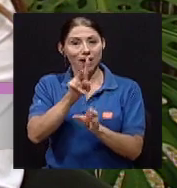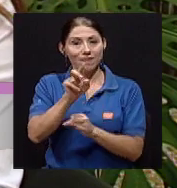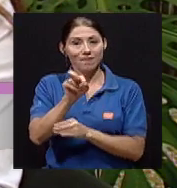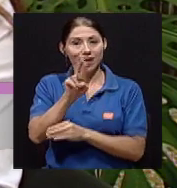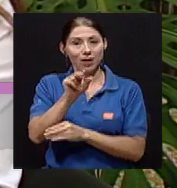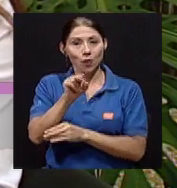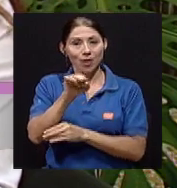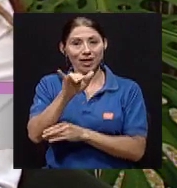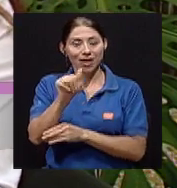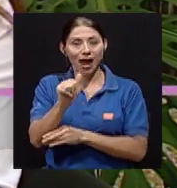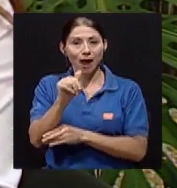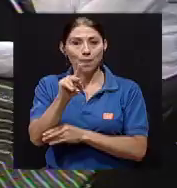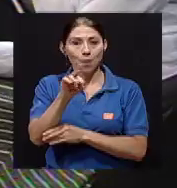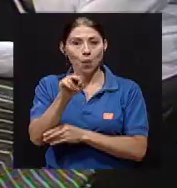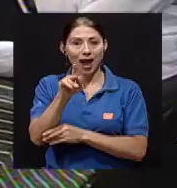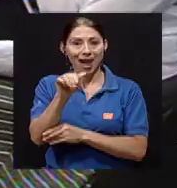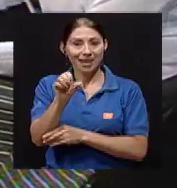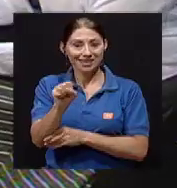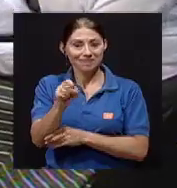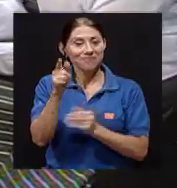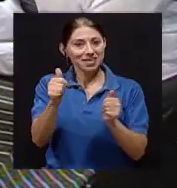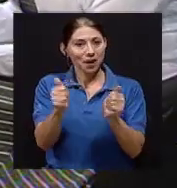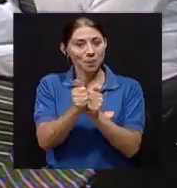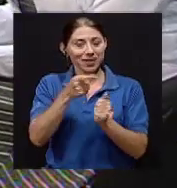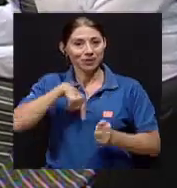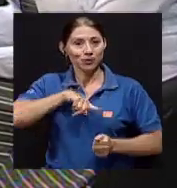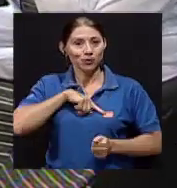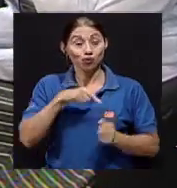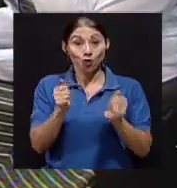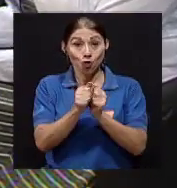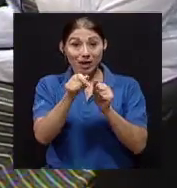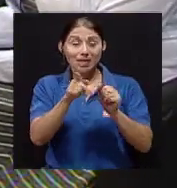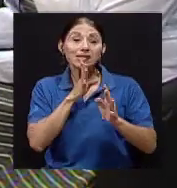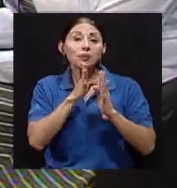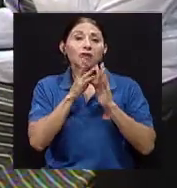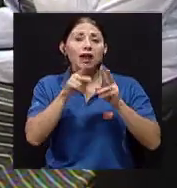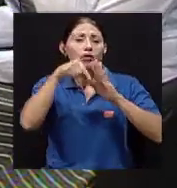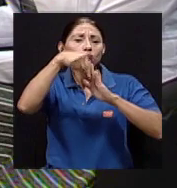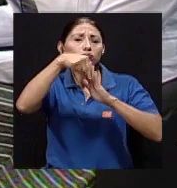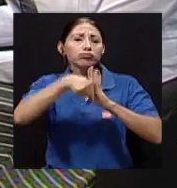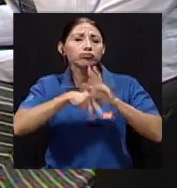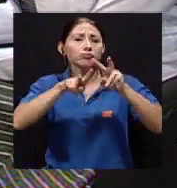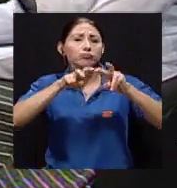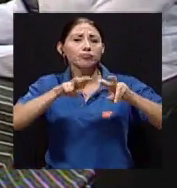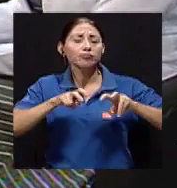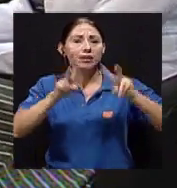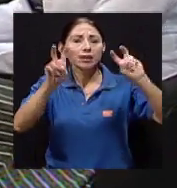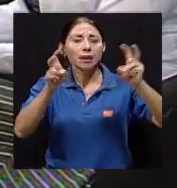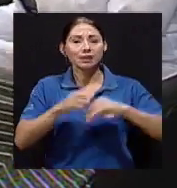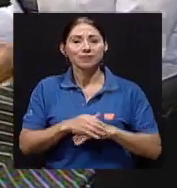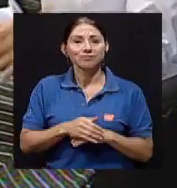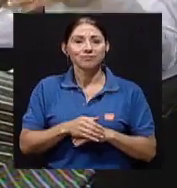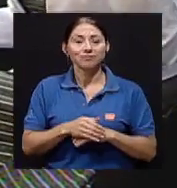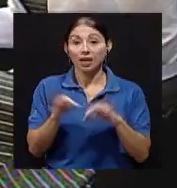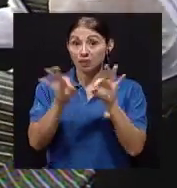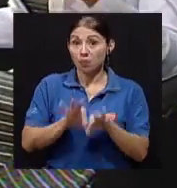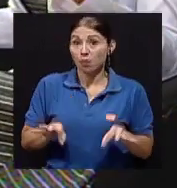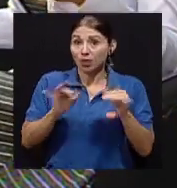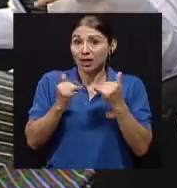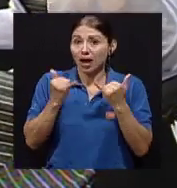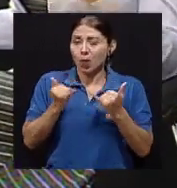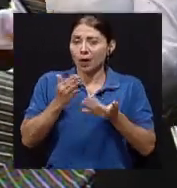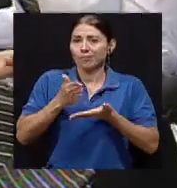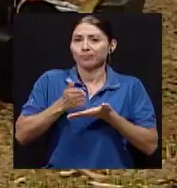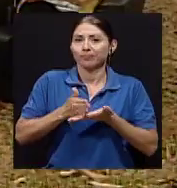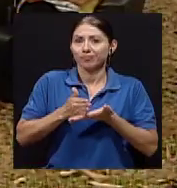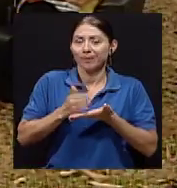Morales que muy gentilmente nos acompañan. Y con Verónica estamos profundizando más de estos temas y tal vez sería importante detenernos porque hemos